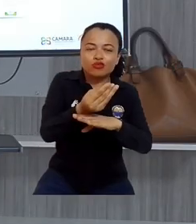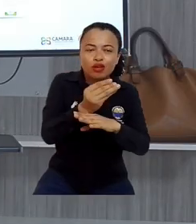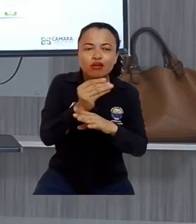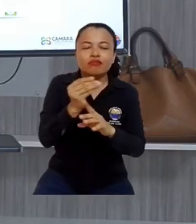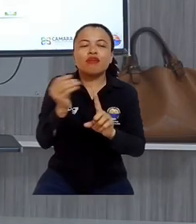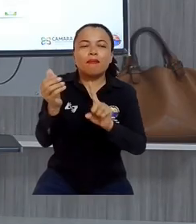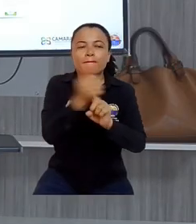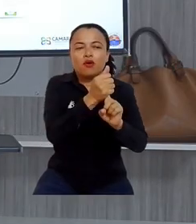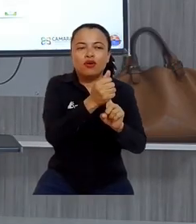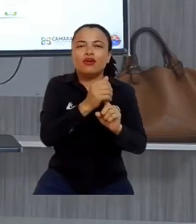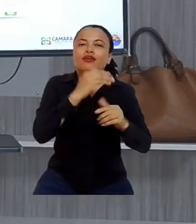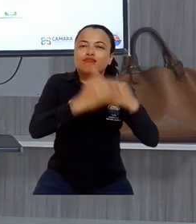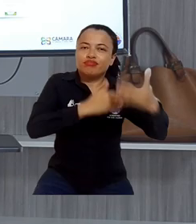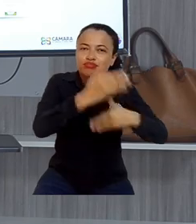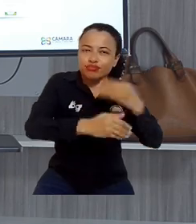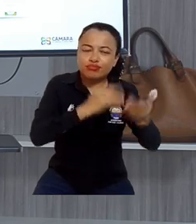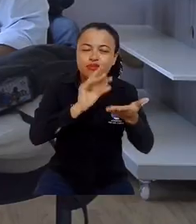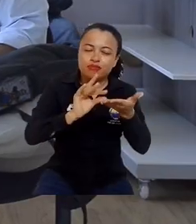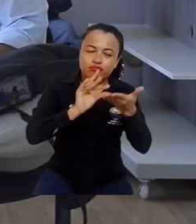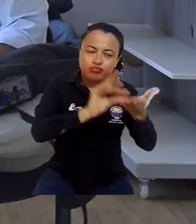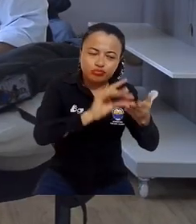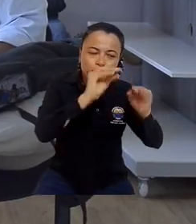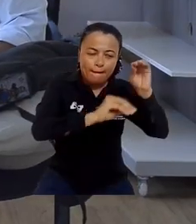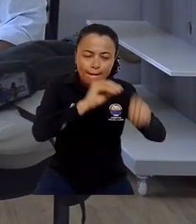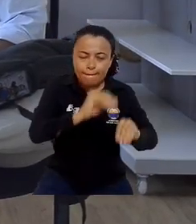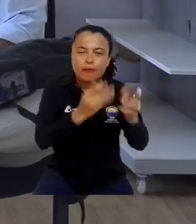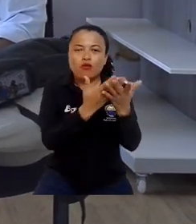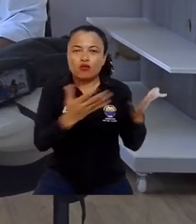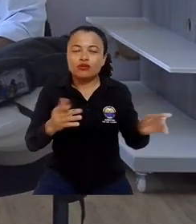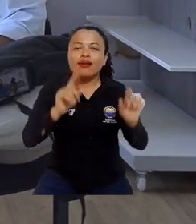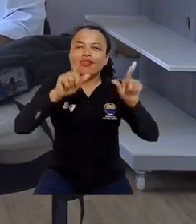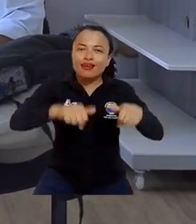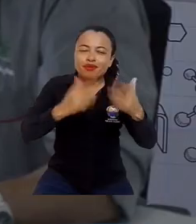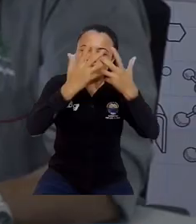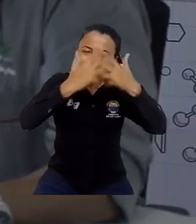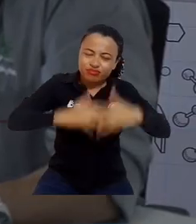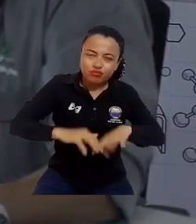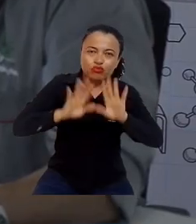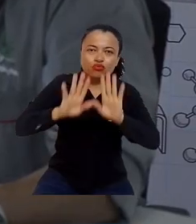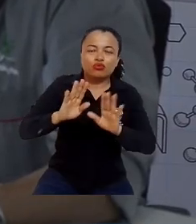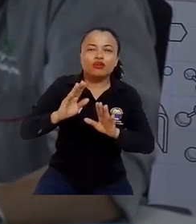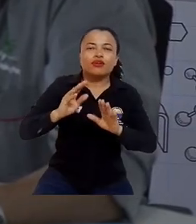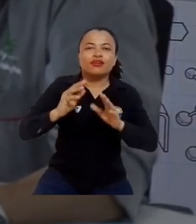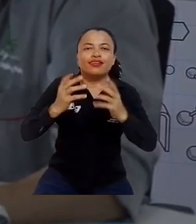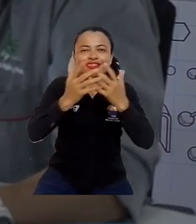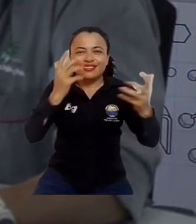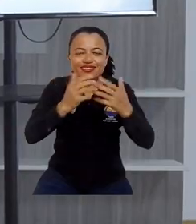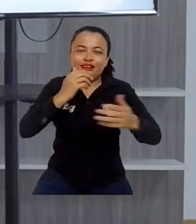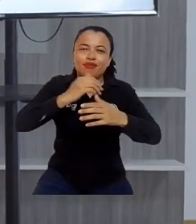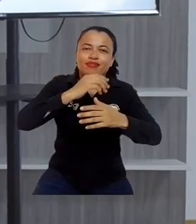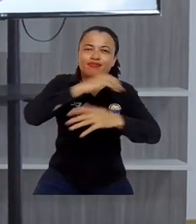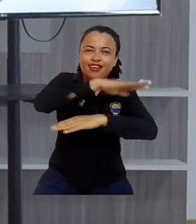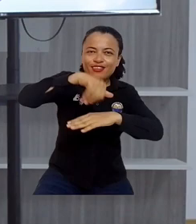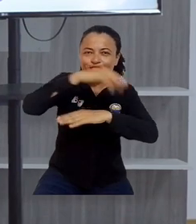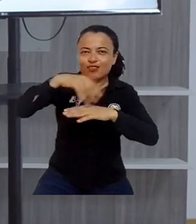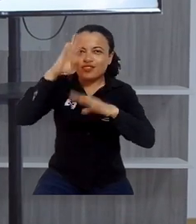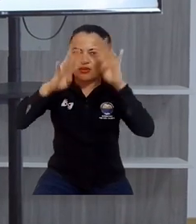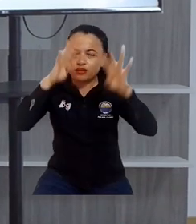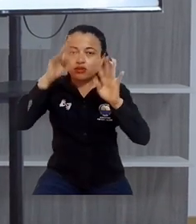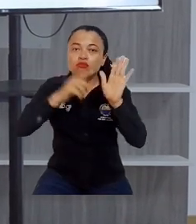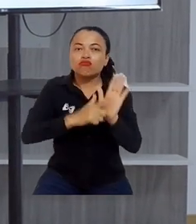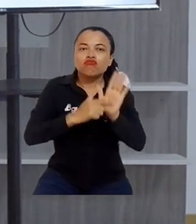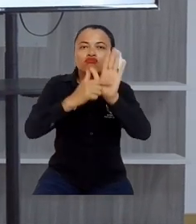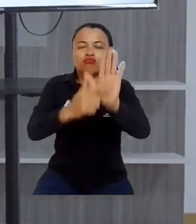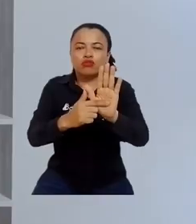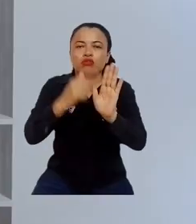Los resultados obtenidos del desarrollo e implementación de los prototipos, así como del funcionamiento del sistema de gestión de innovación, serán